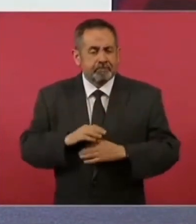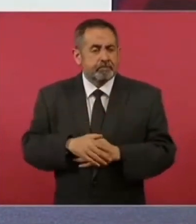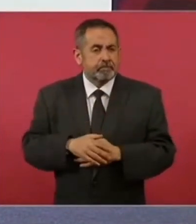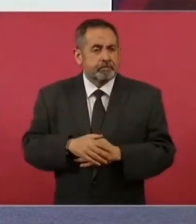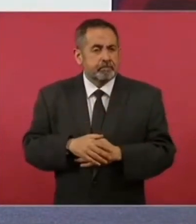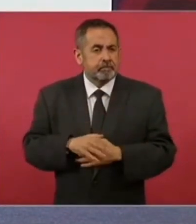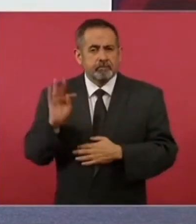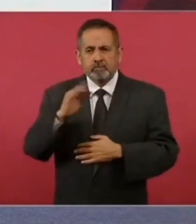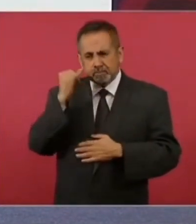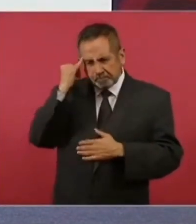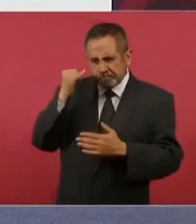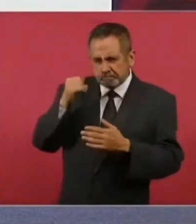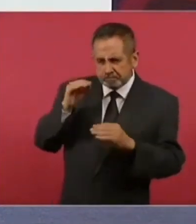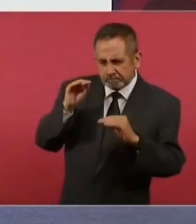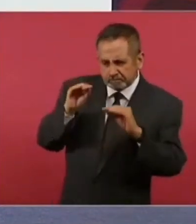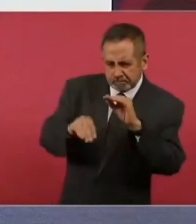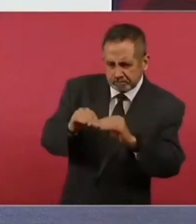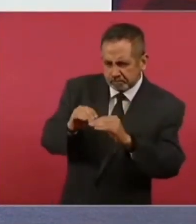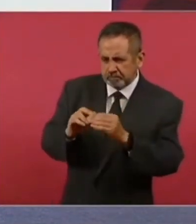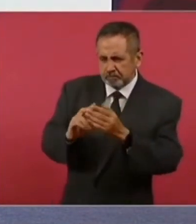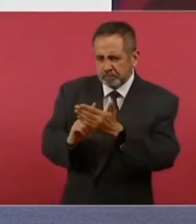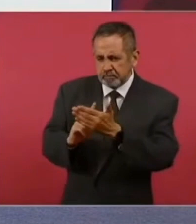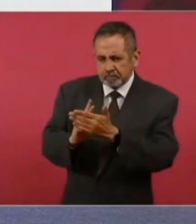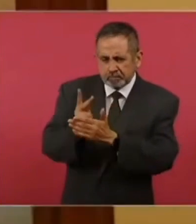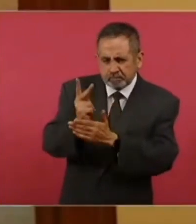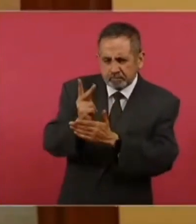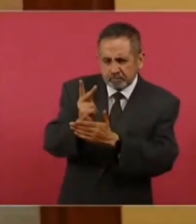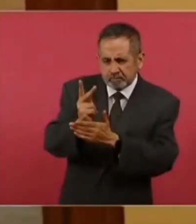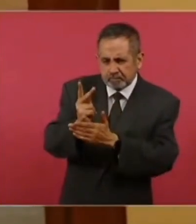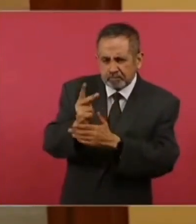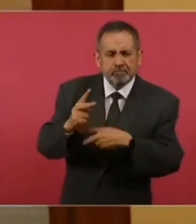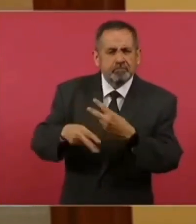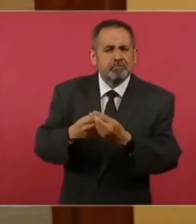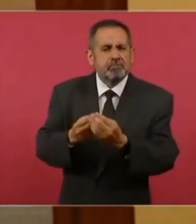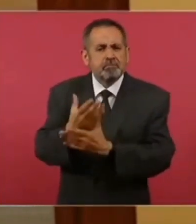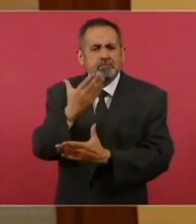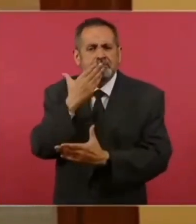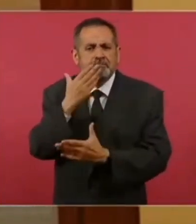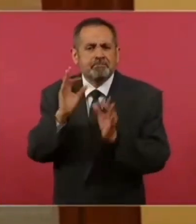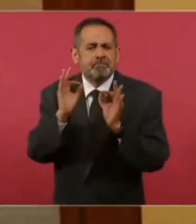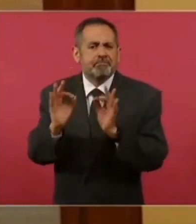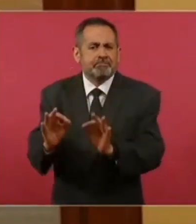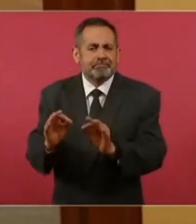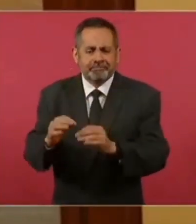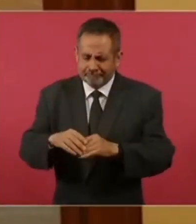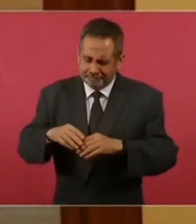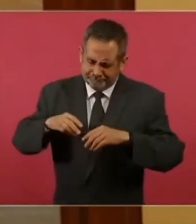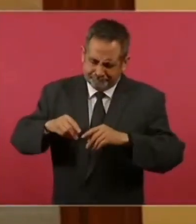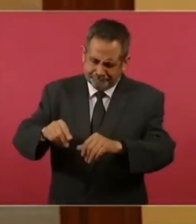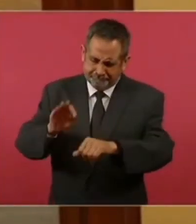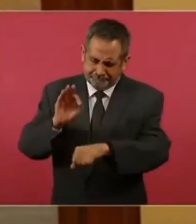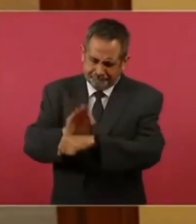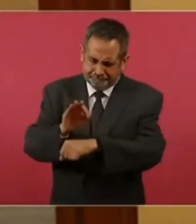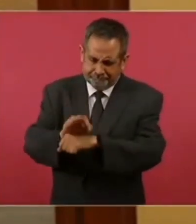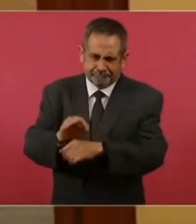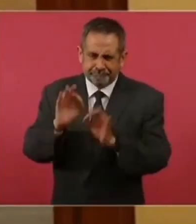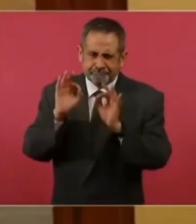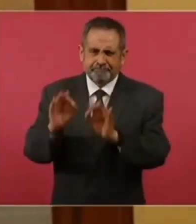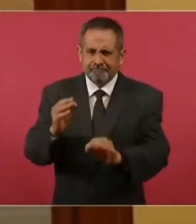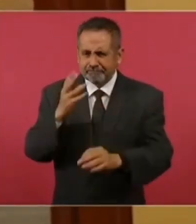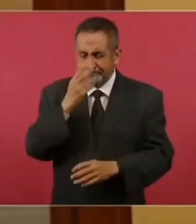rosales, coseché siempre rosas. ¿Cierto? A mis lozanías